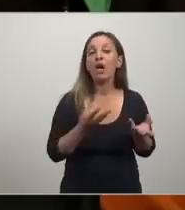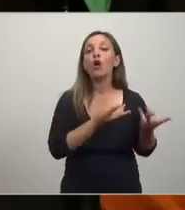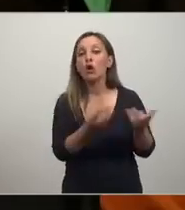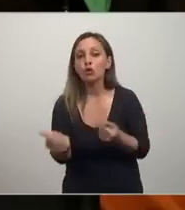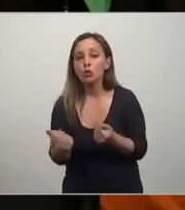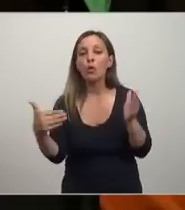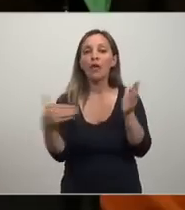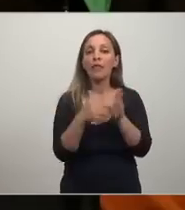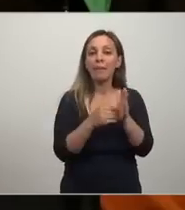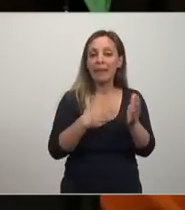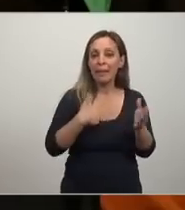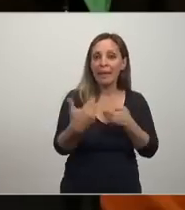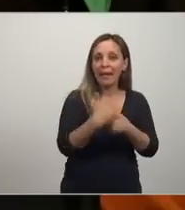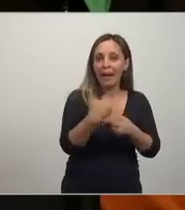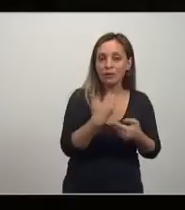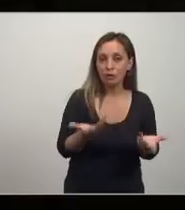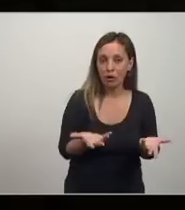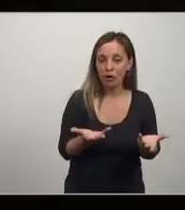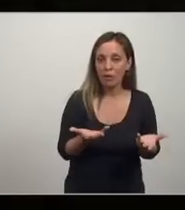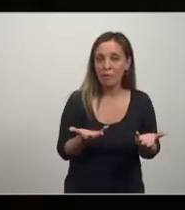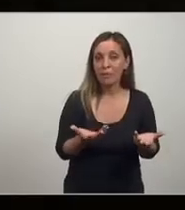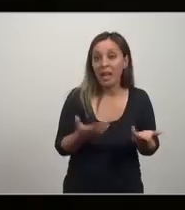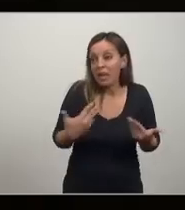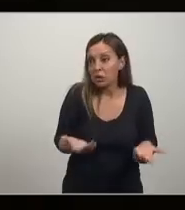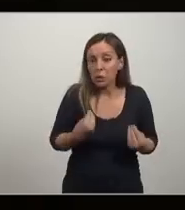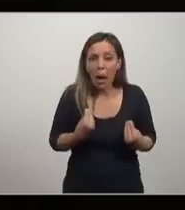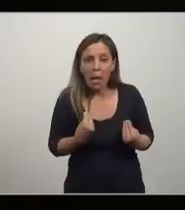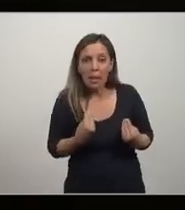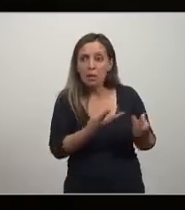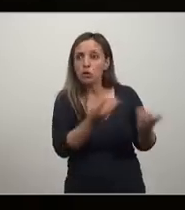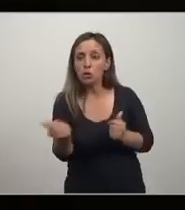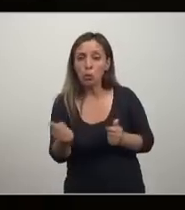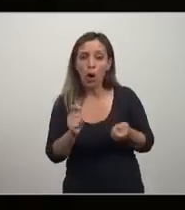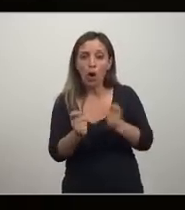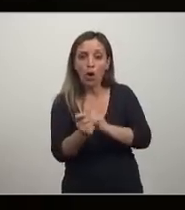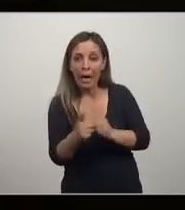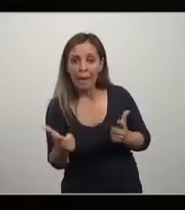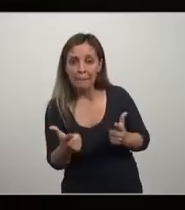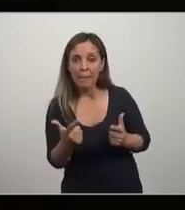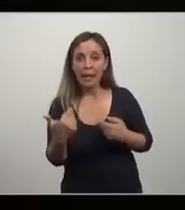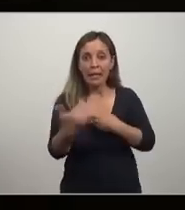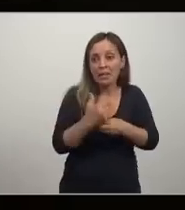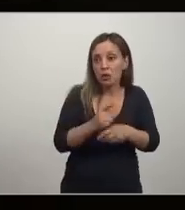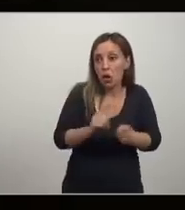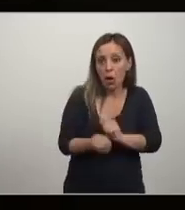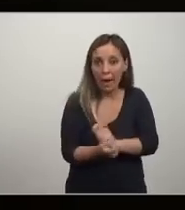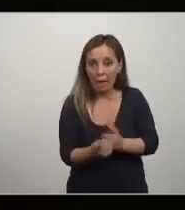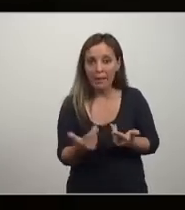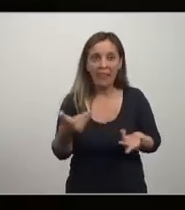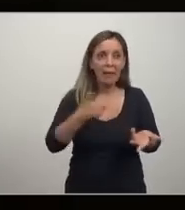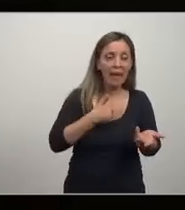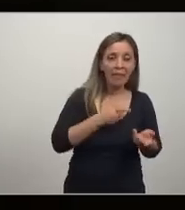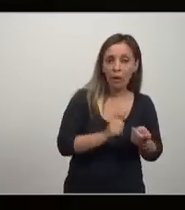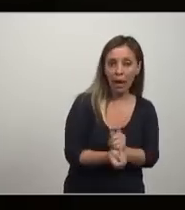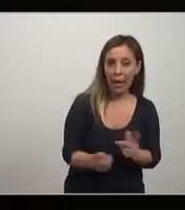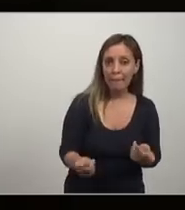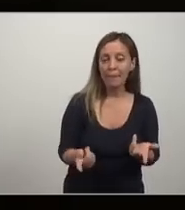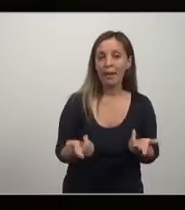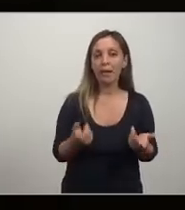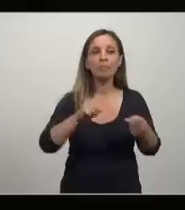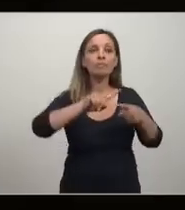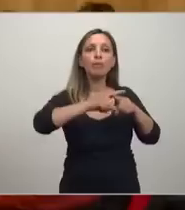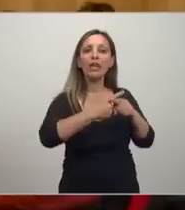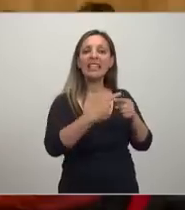de esa riqueza de ese ingreso en consecuencia no cambio mi consumo y el consumo es parte de la demanda no cambia la demanda la política